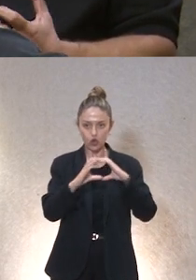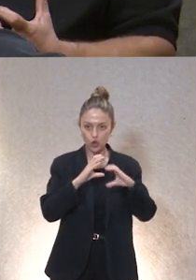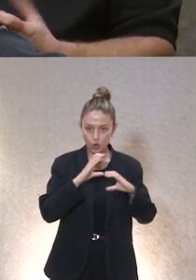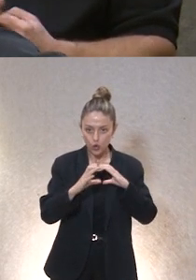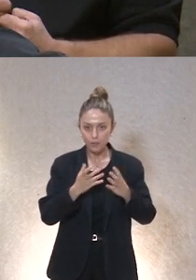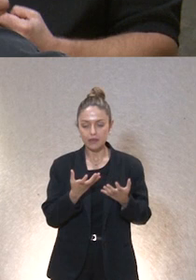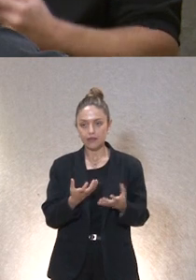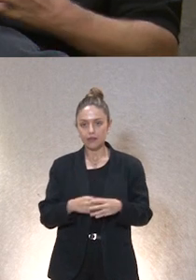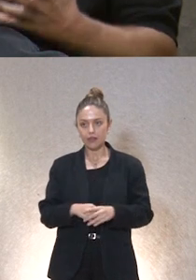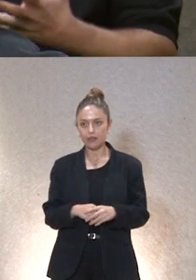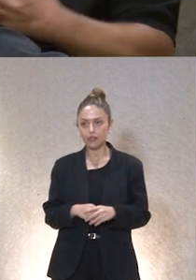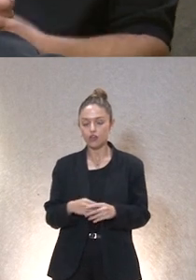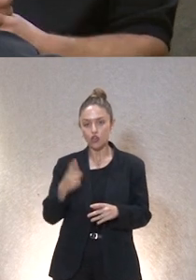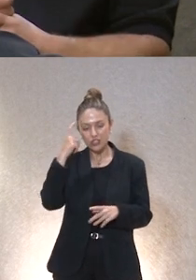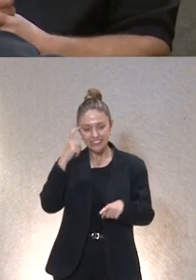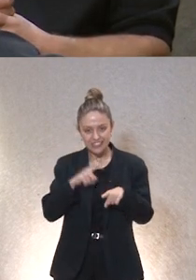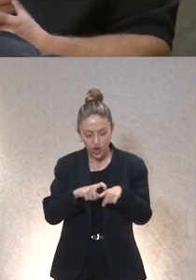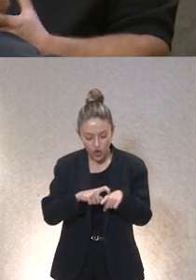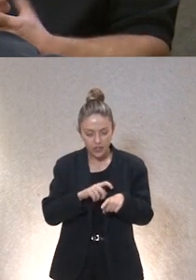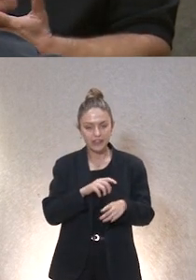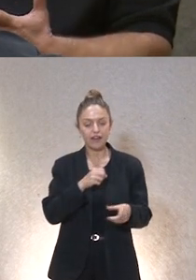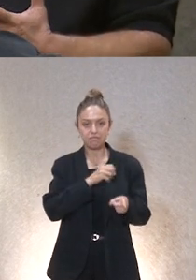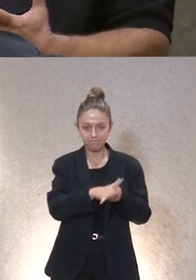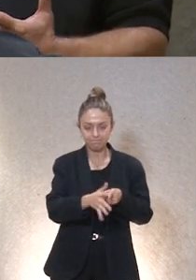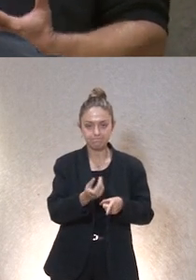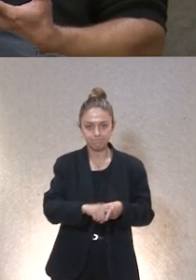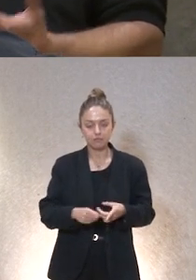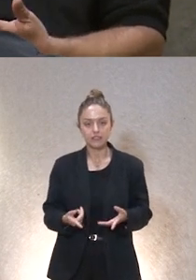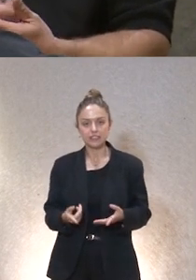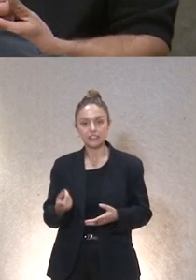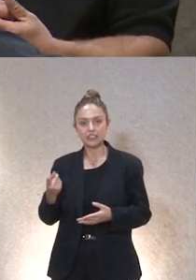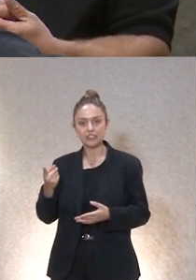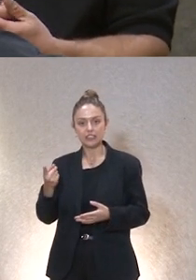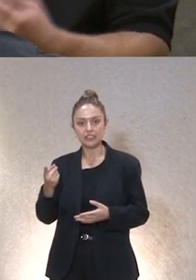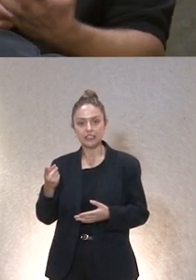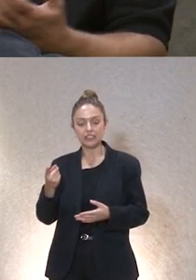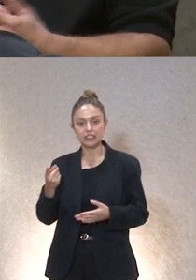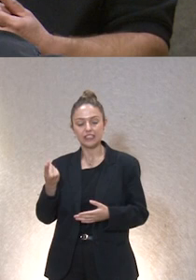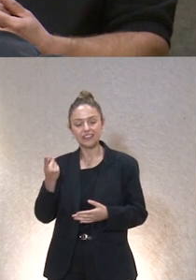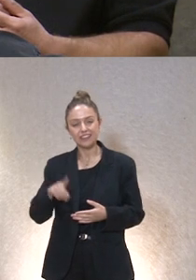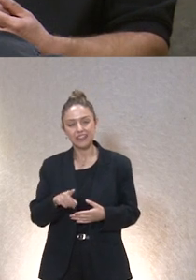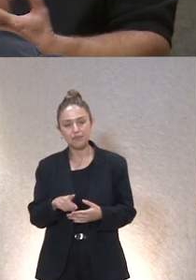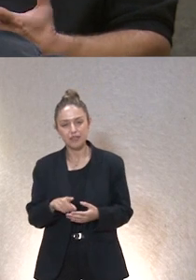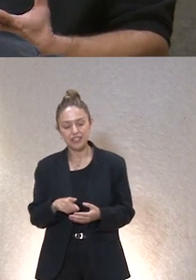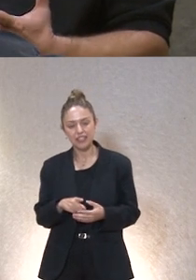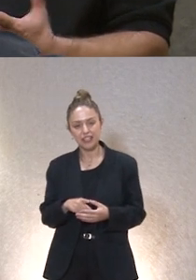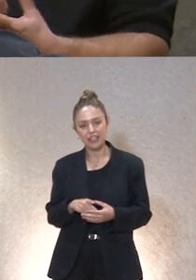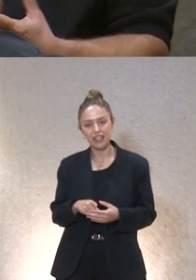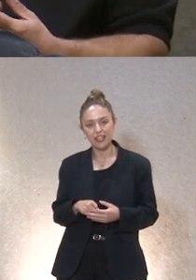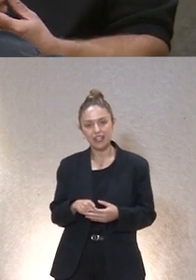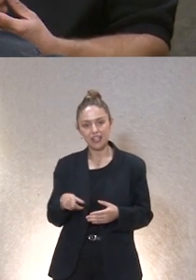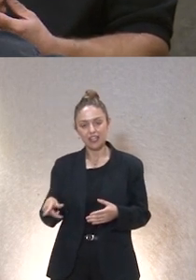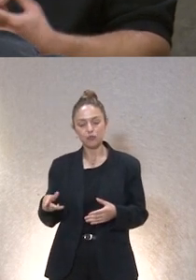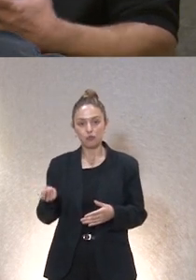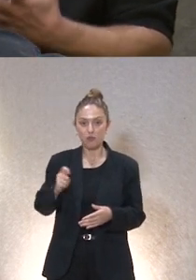nivel de psicológicas ¿no? y bueno luego hay otras mucho más sutiles ¿no? que pueden ser miradas posicionamiento del